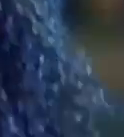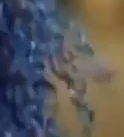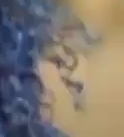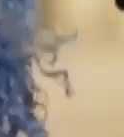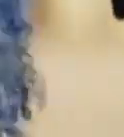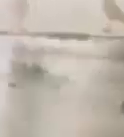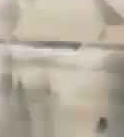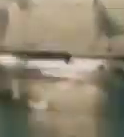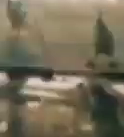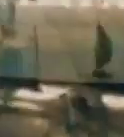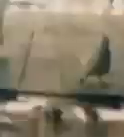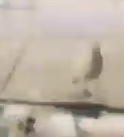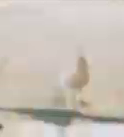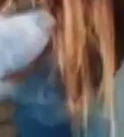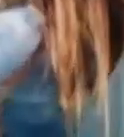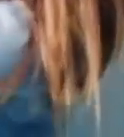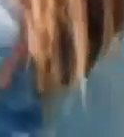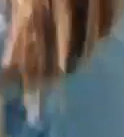al km